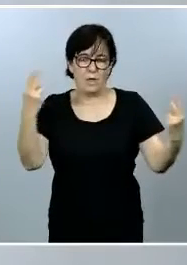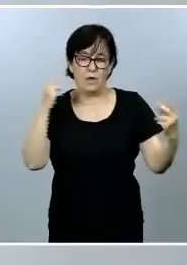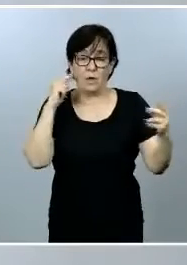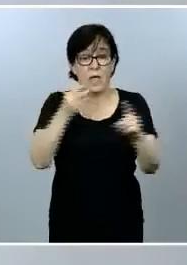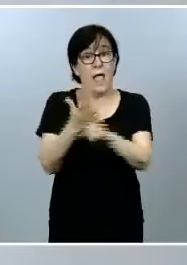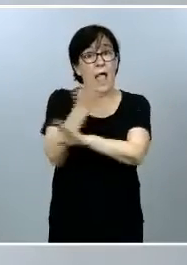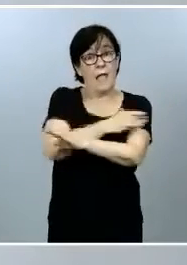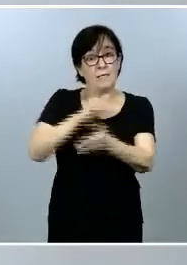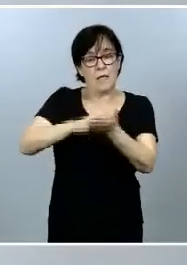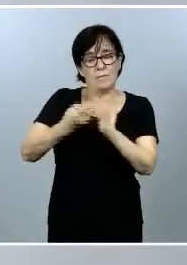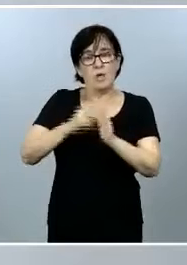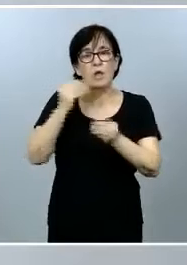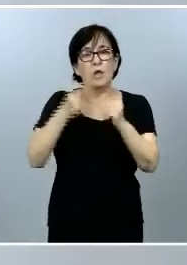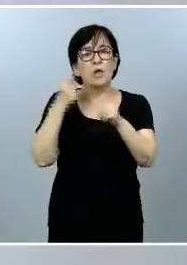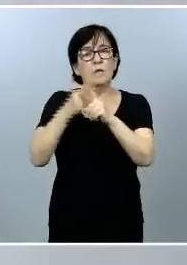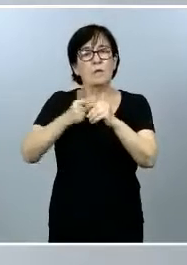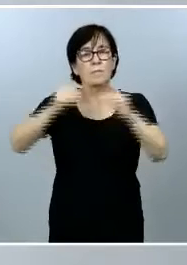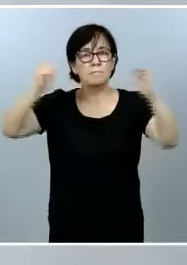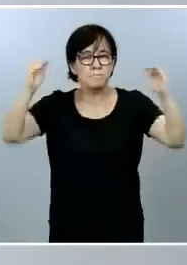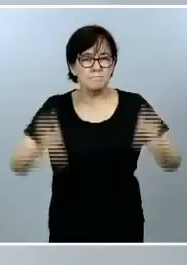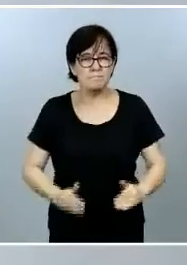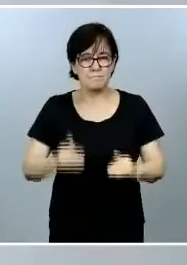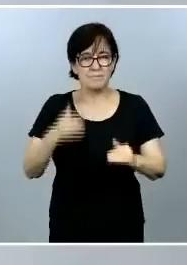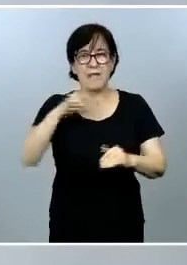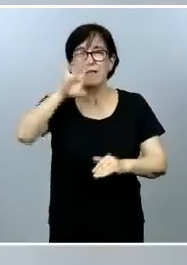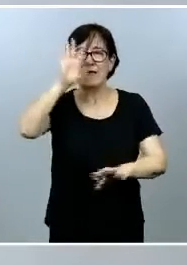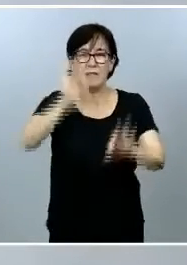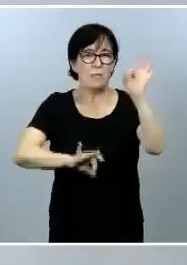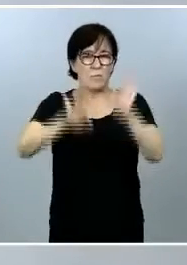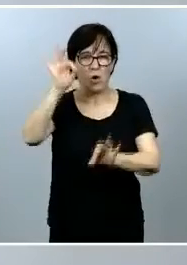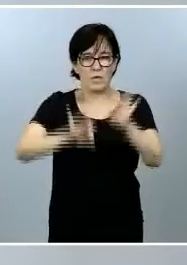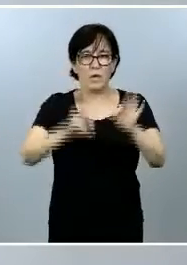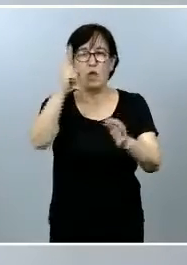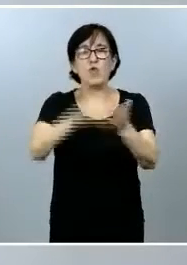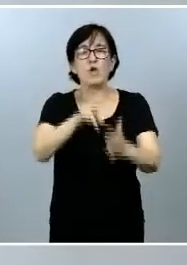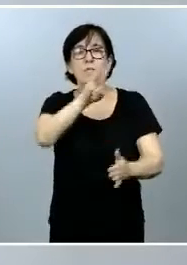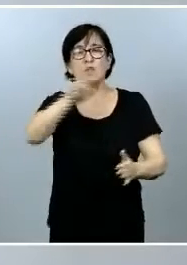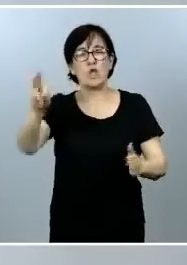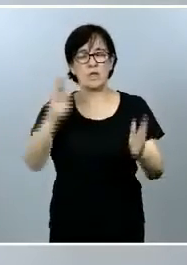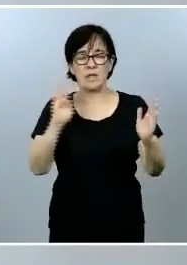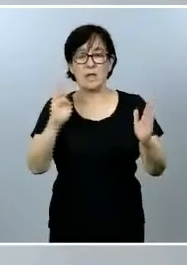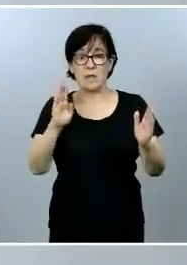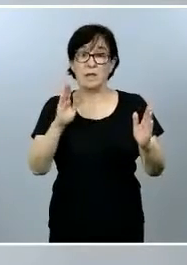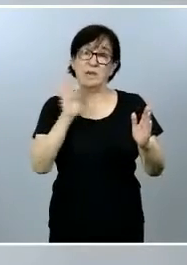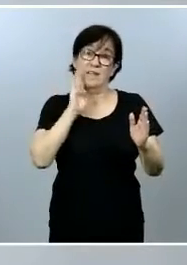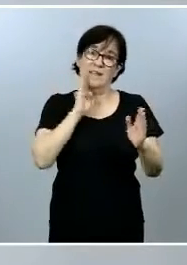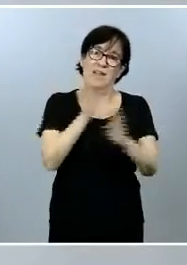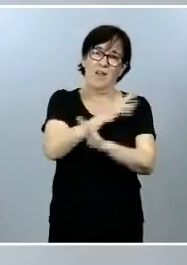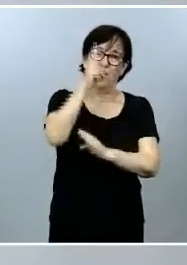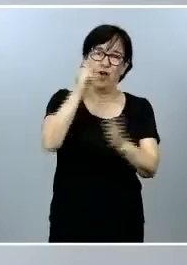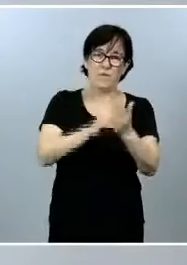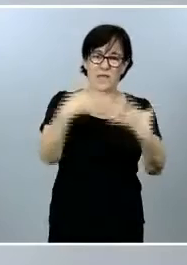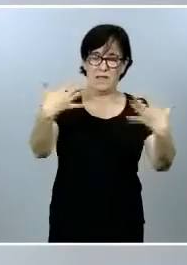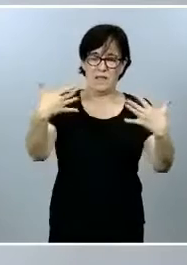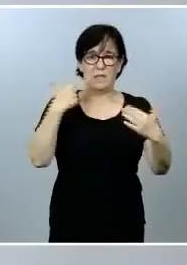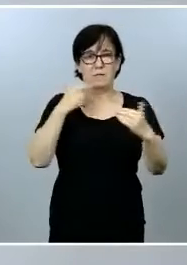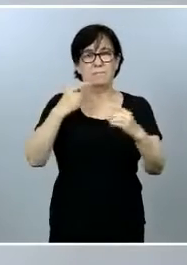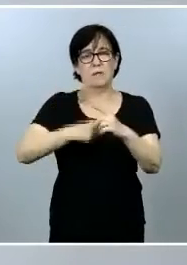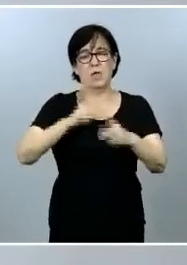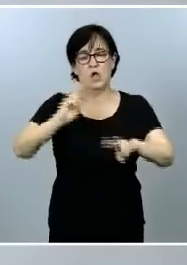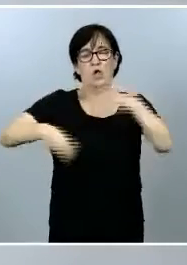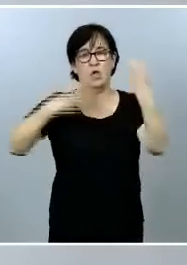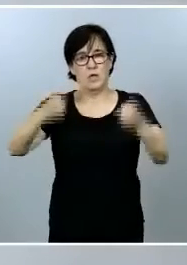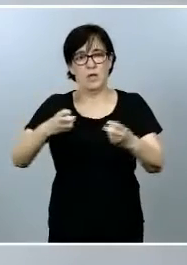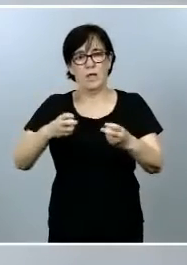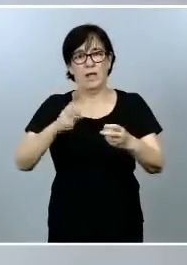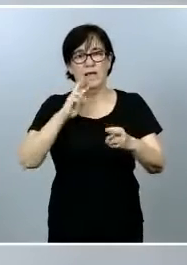prevé un objetivo de reducción de residuos del 15% en 2030 respecto a 2010, objetivos de reutilización y reciclado